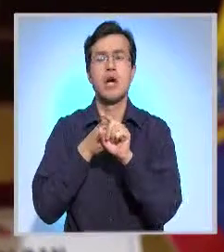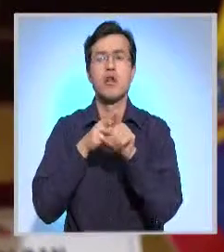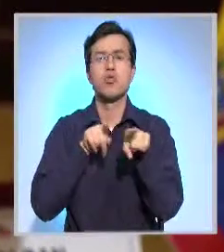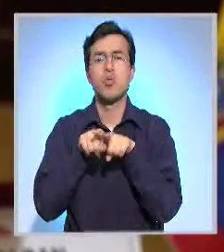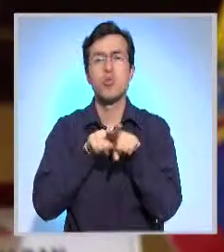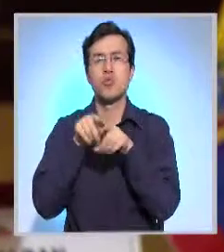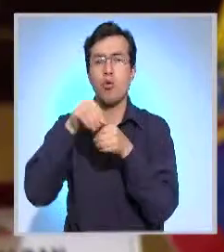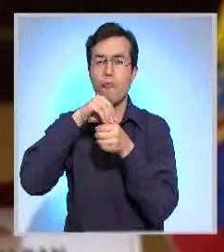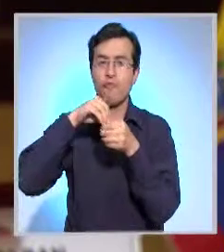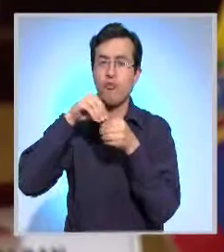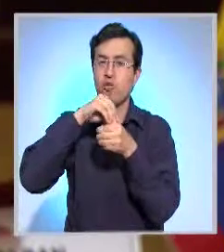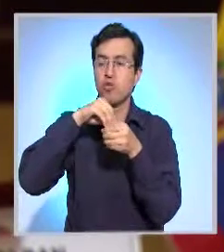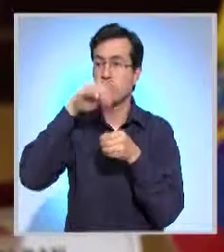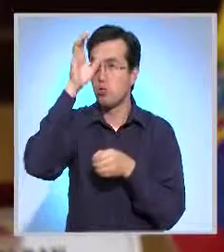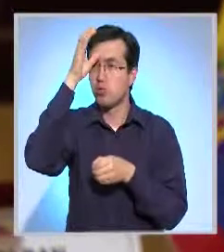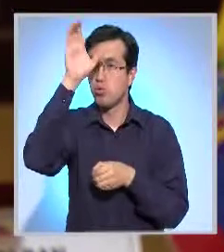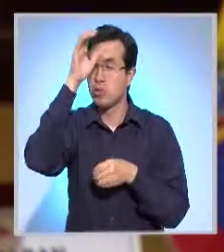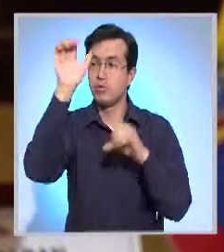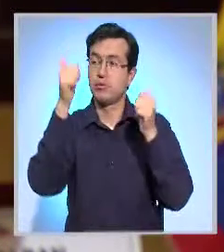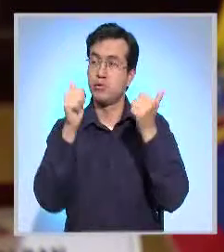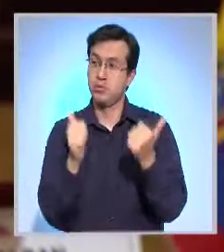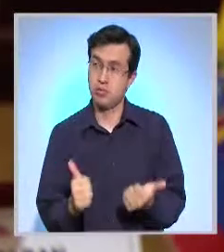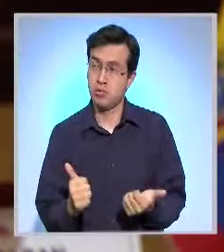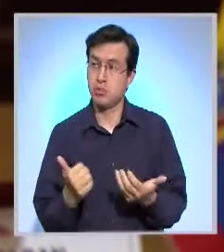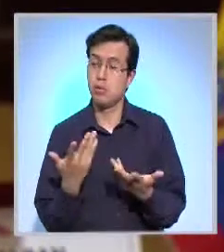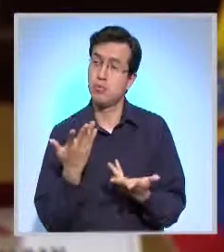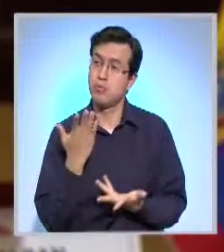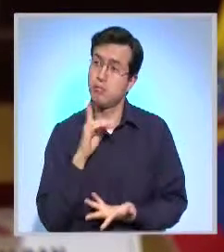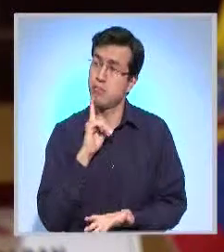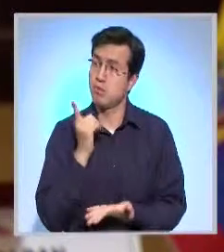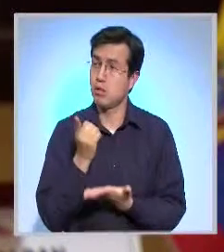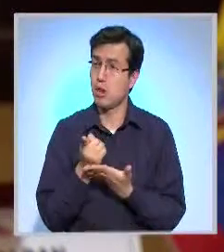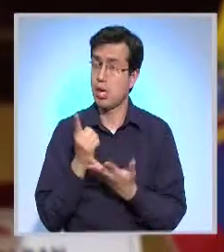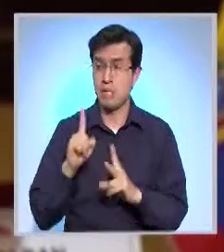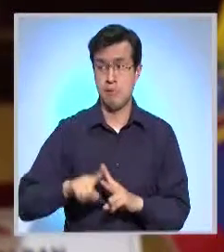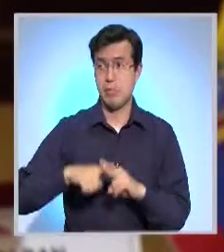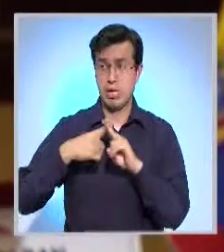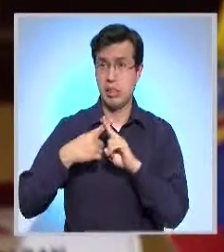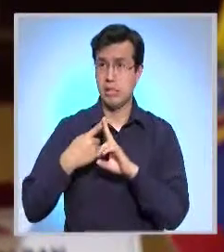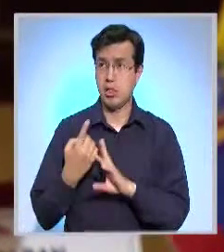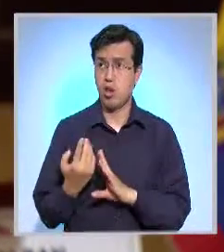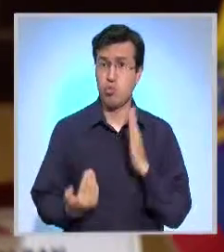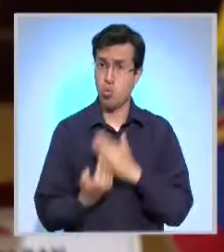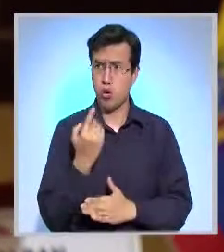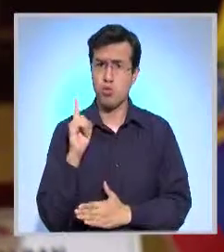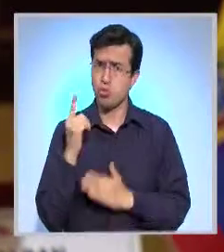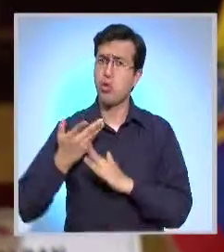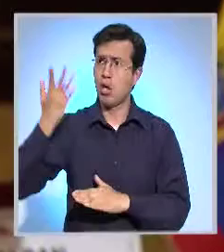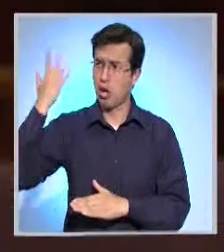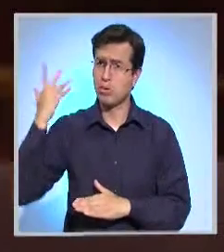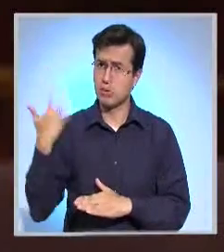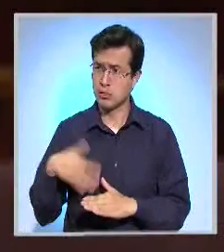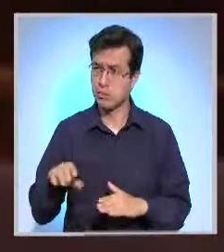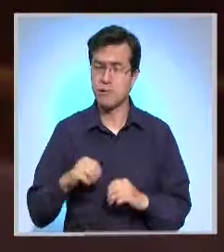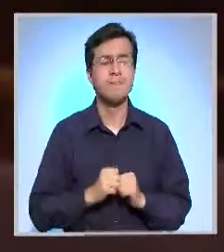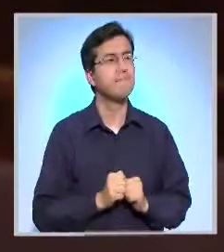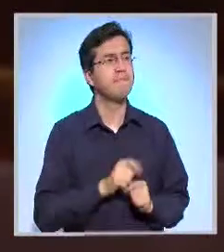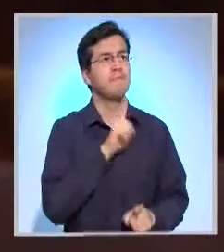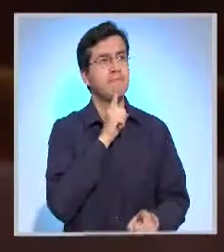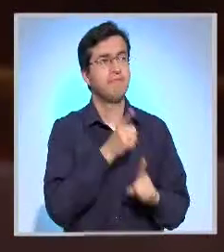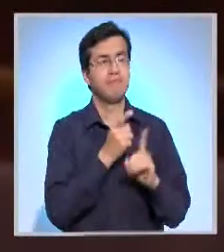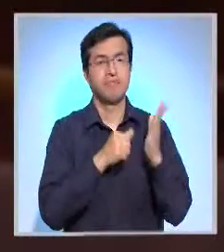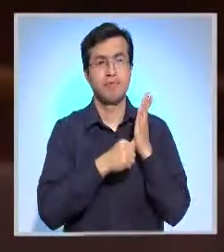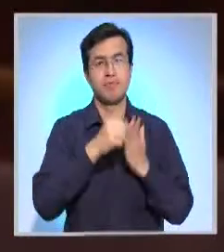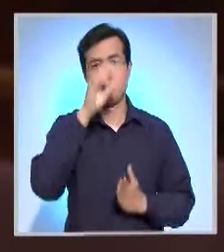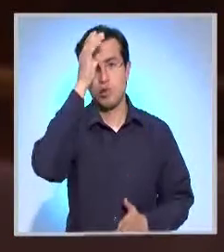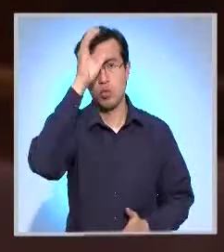de proyectos culturales y artísticos que, valga decir, no es una iniciativa reciente, no es nueva. Efectivamente, el Ministerio de